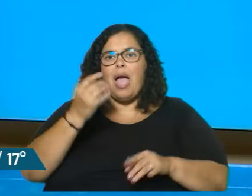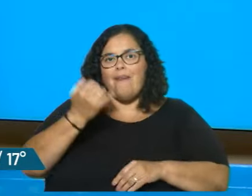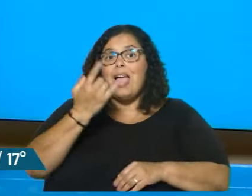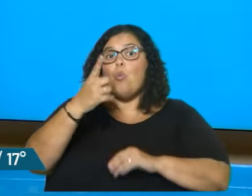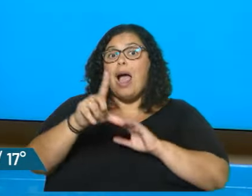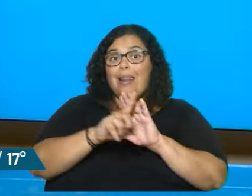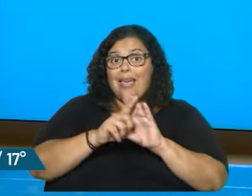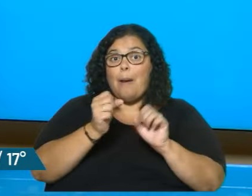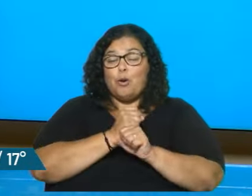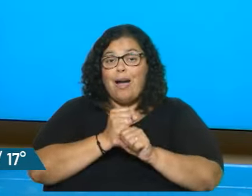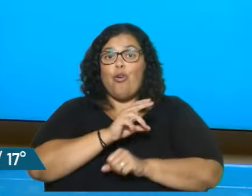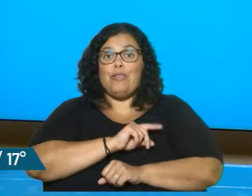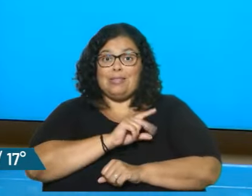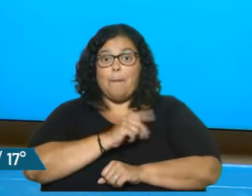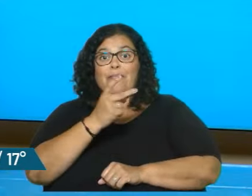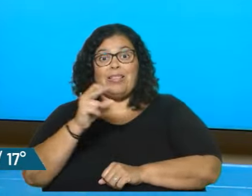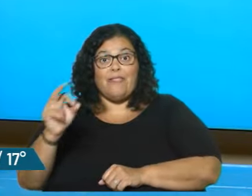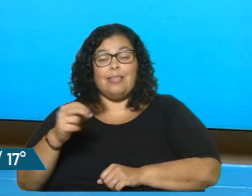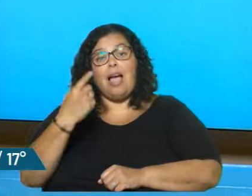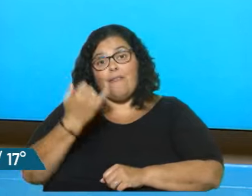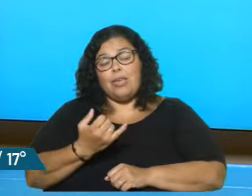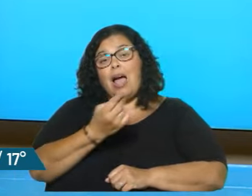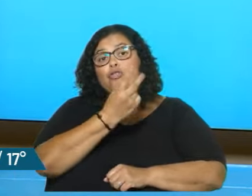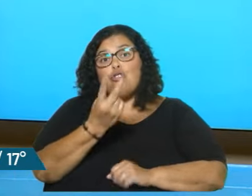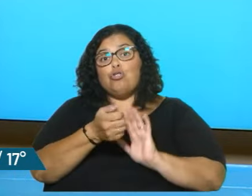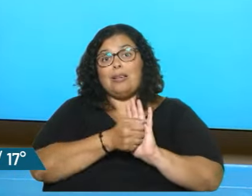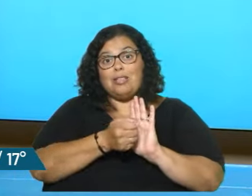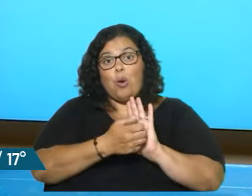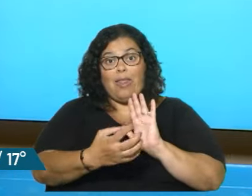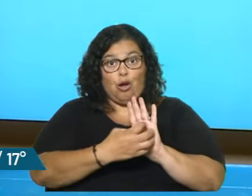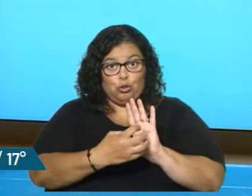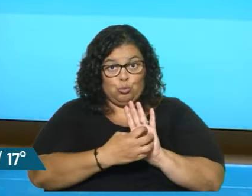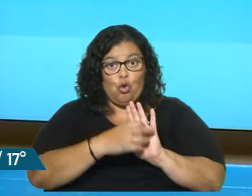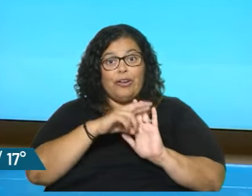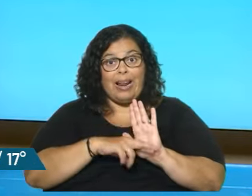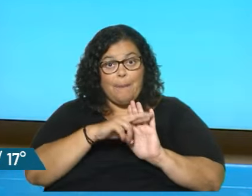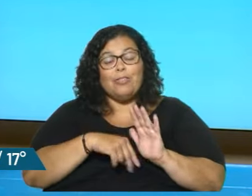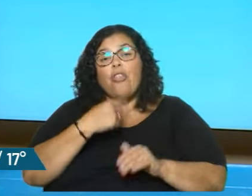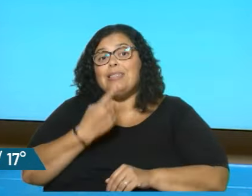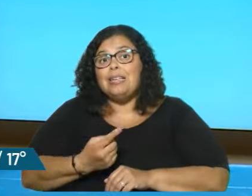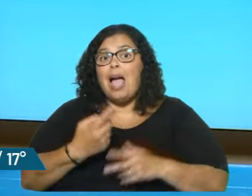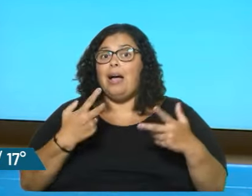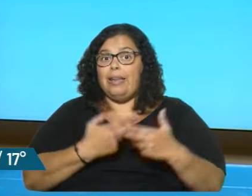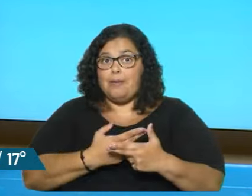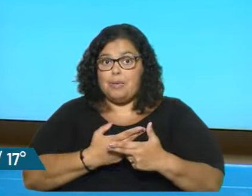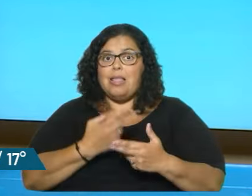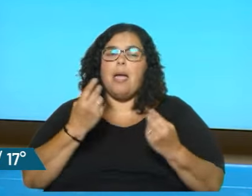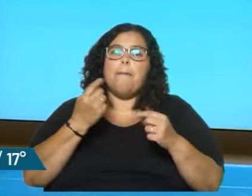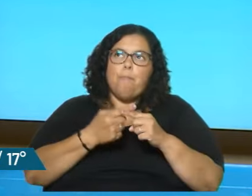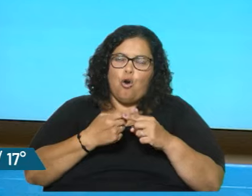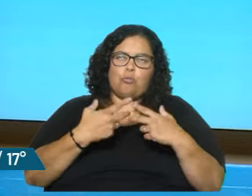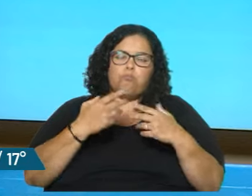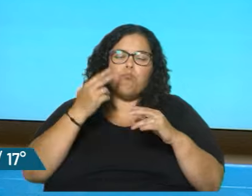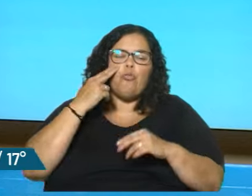aprobada en diciembre de 2020, que reglamentó dos artículos de la Constitución, el 37 y el 38, que limitaba, por razones de salud